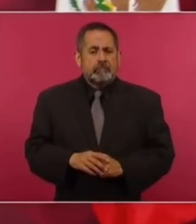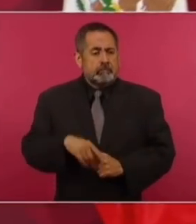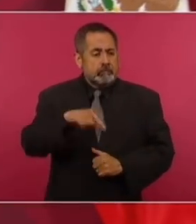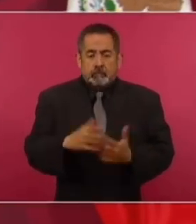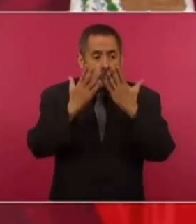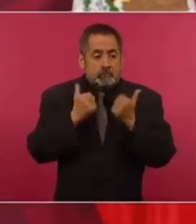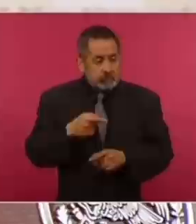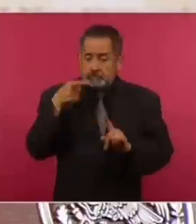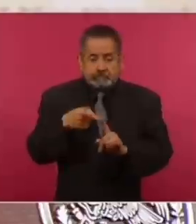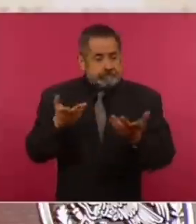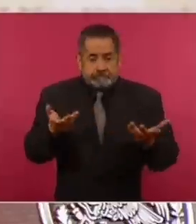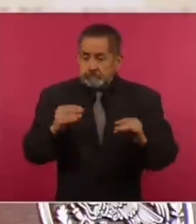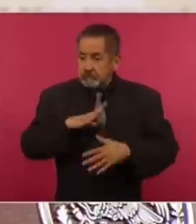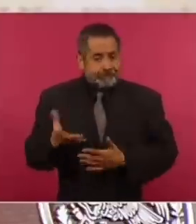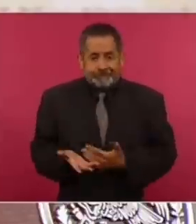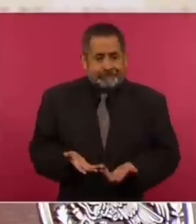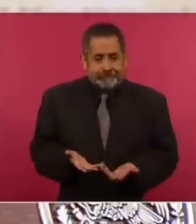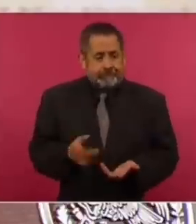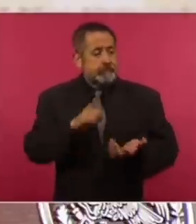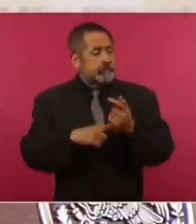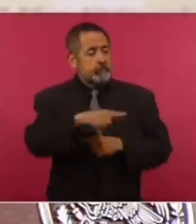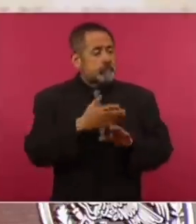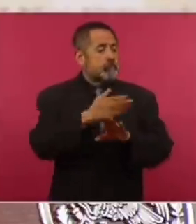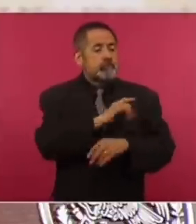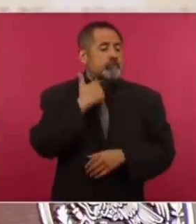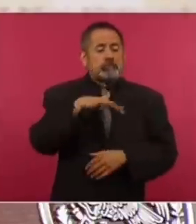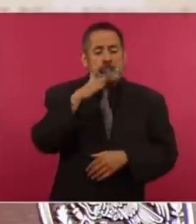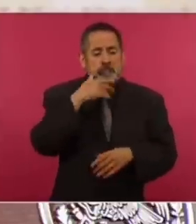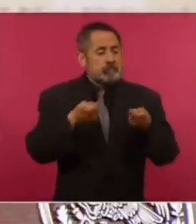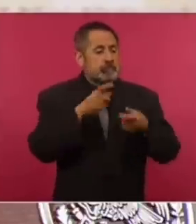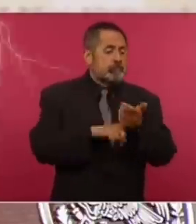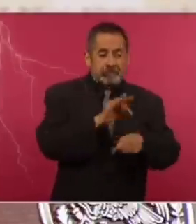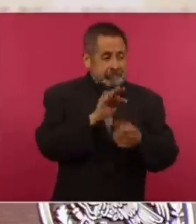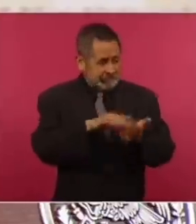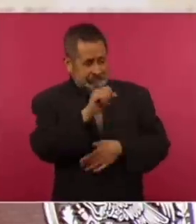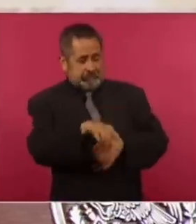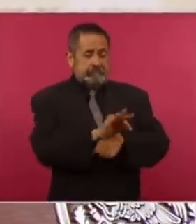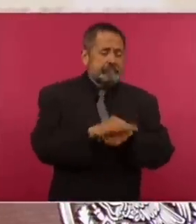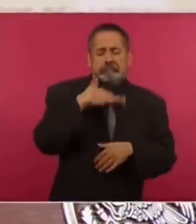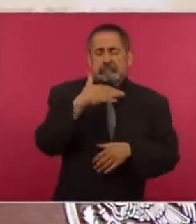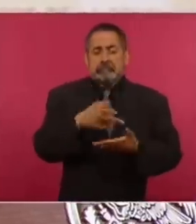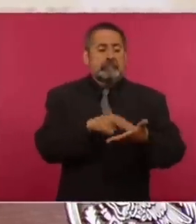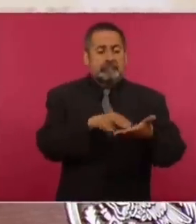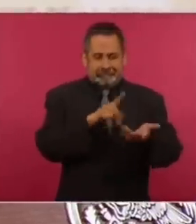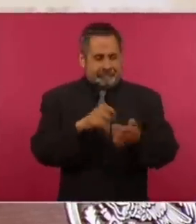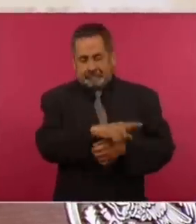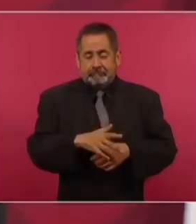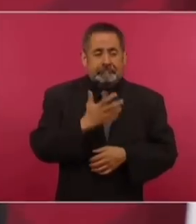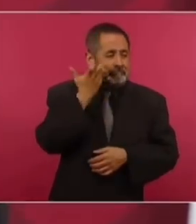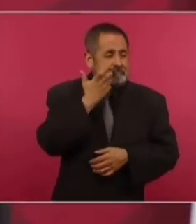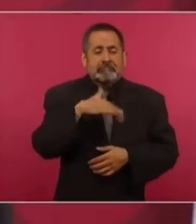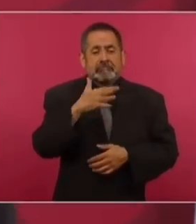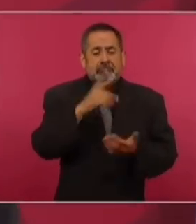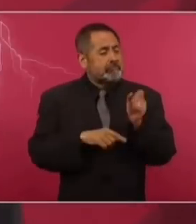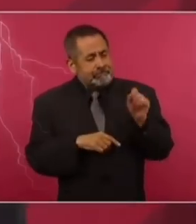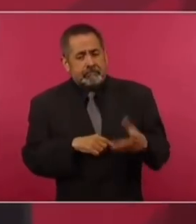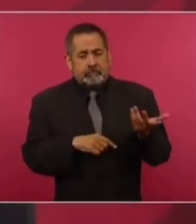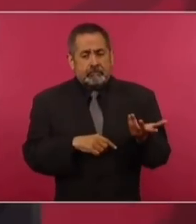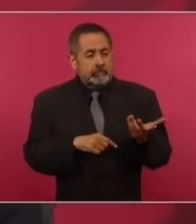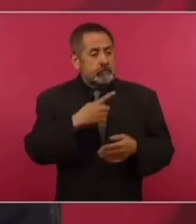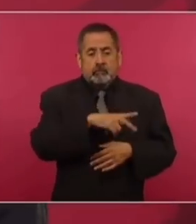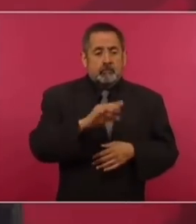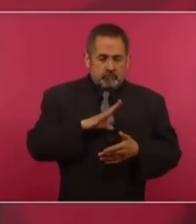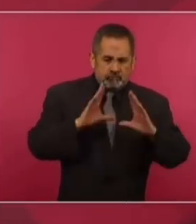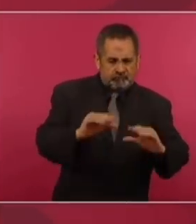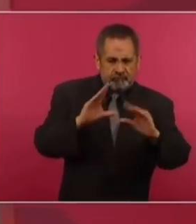porque no tenemos médicos. Porque el sistema de corrupción que defendieron esos médicos, que firman esos documentos, dejó de